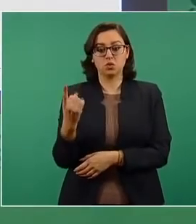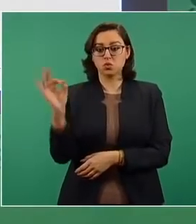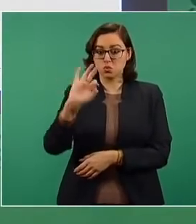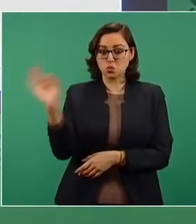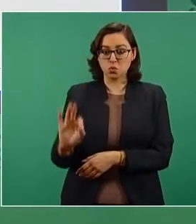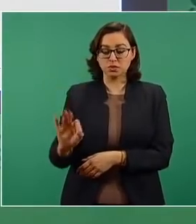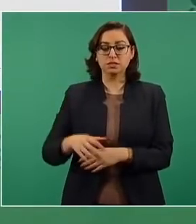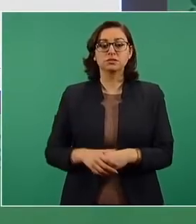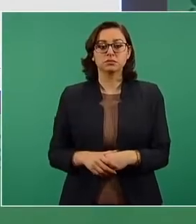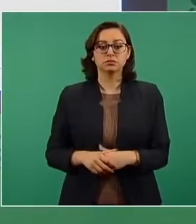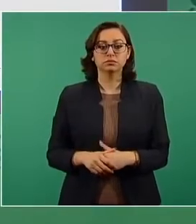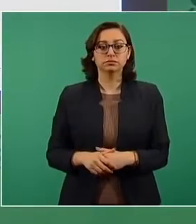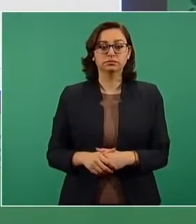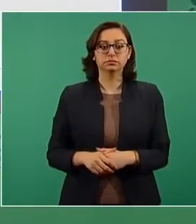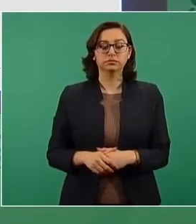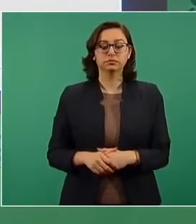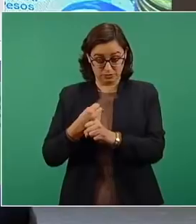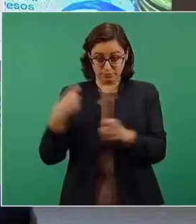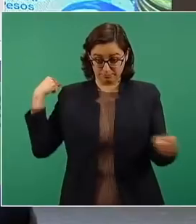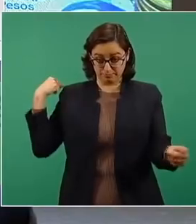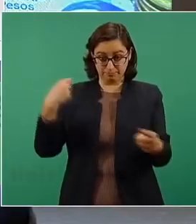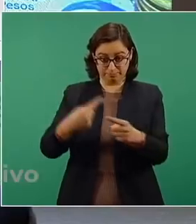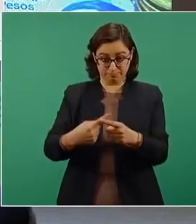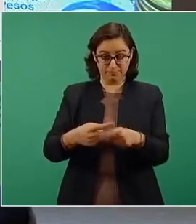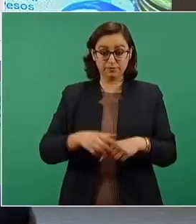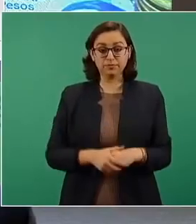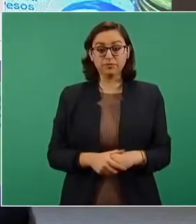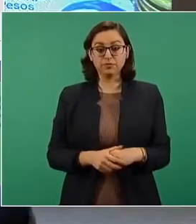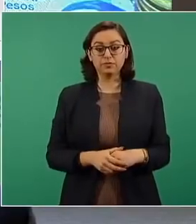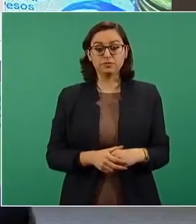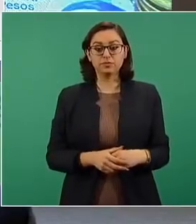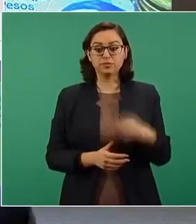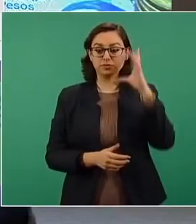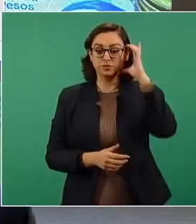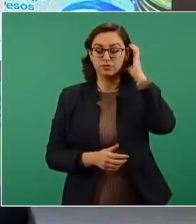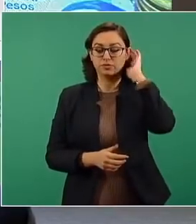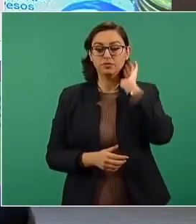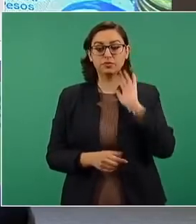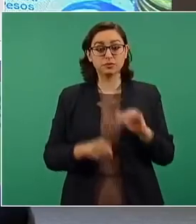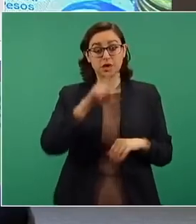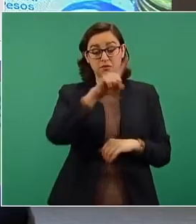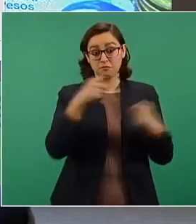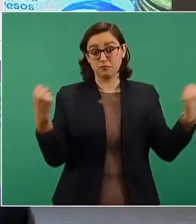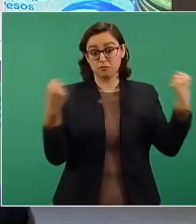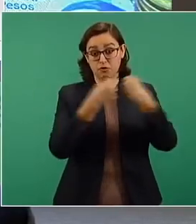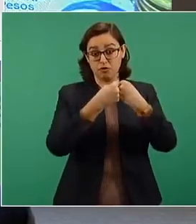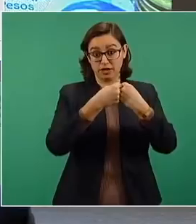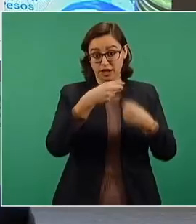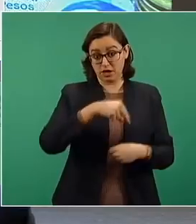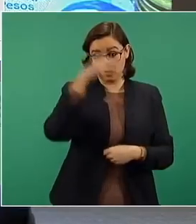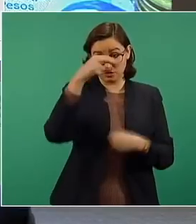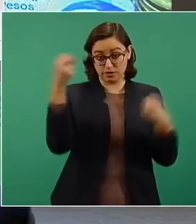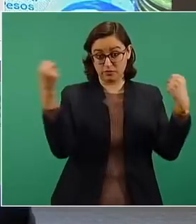Términos nominales, 51 por ciento. Y en el caso de la frontera fue el doble el primer